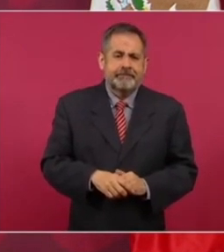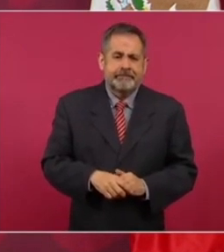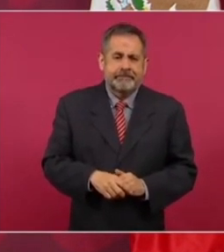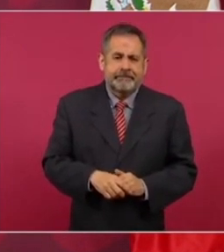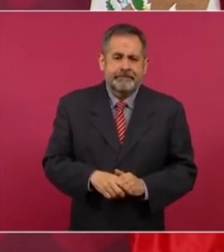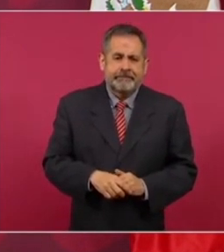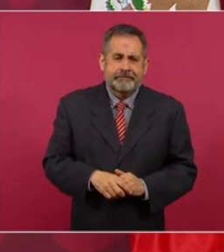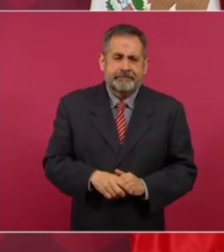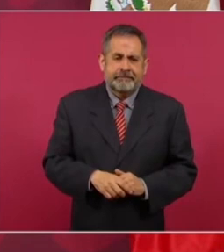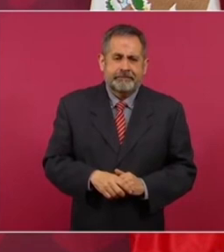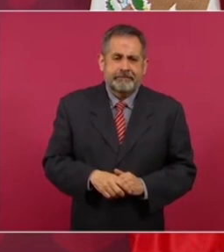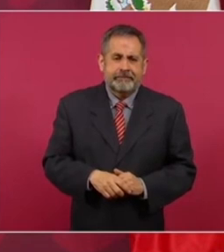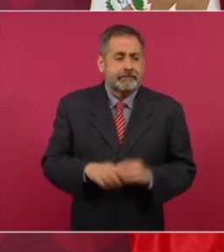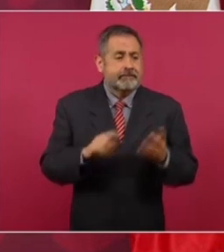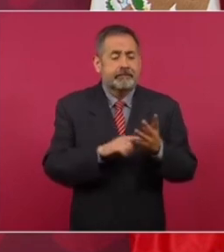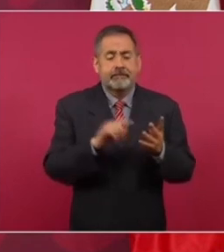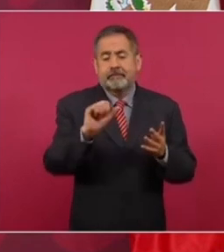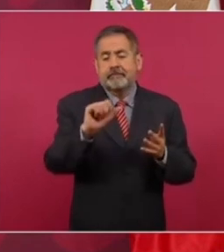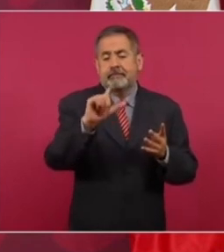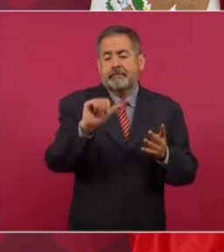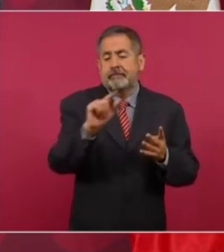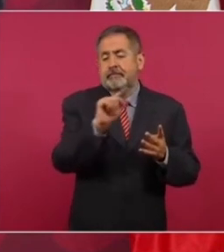con Alarrachi